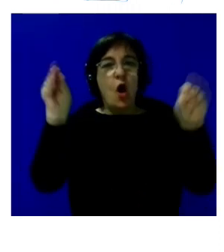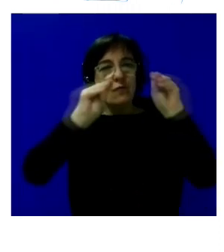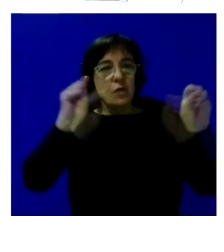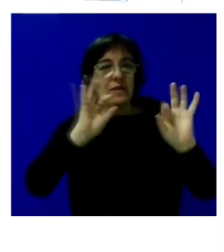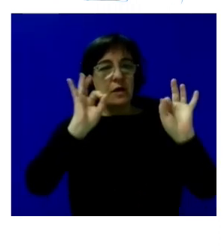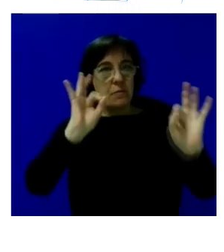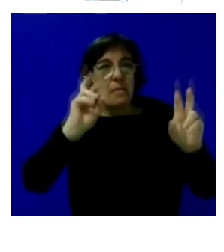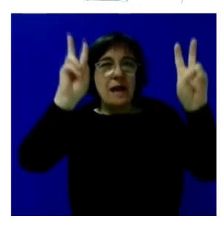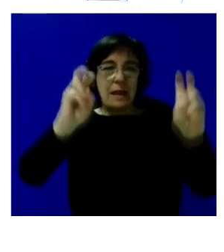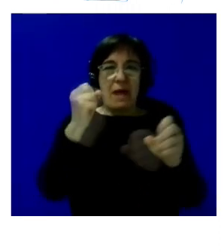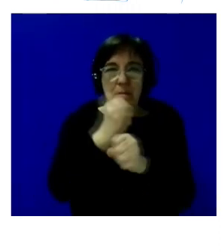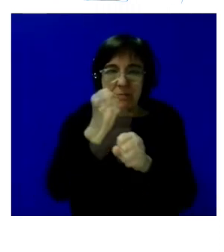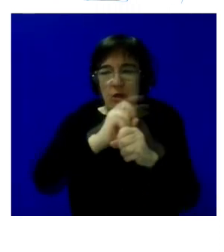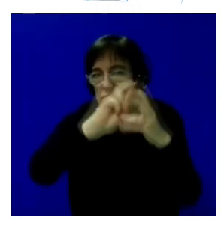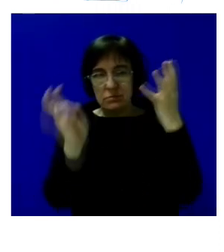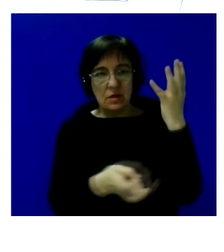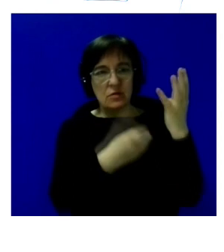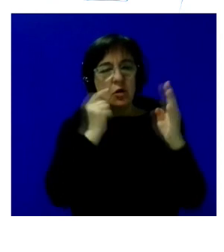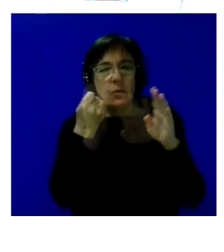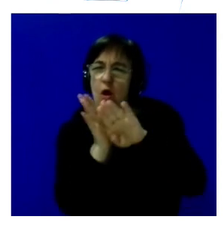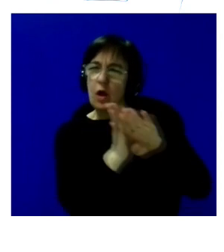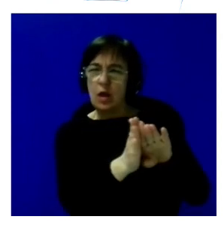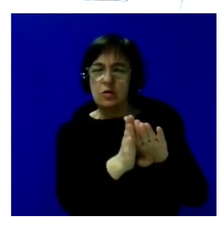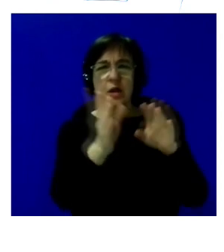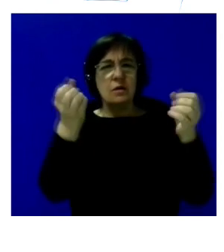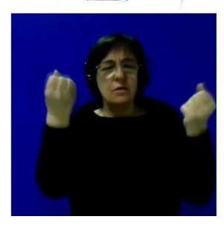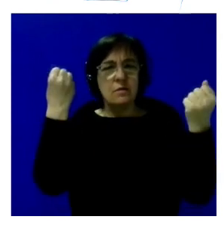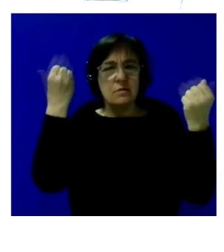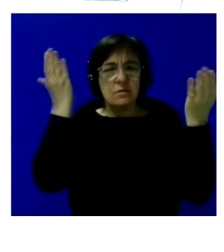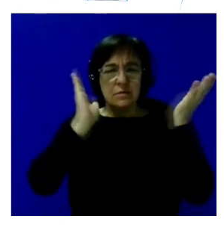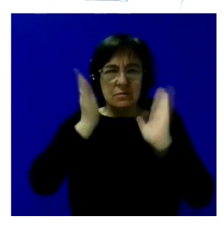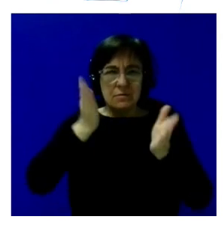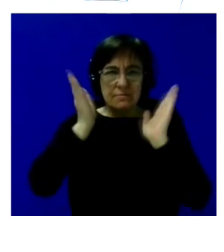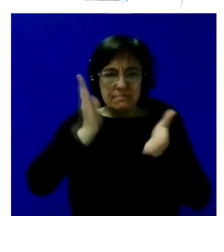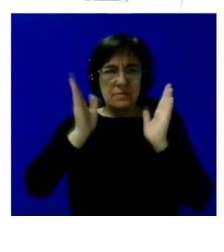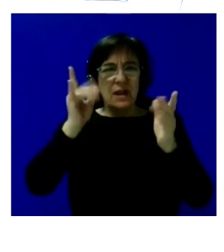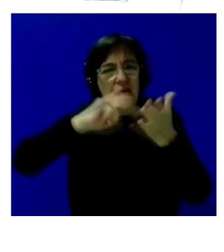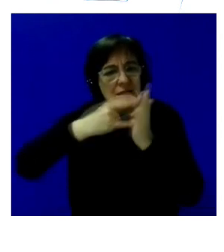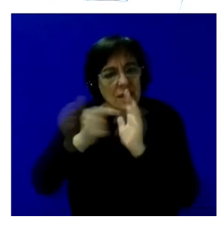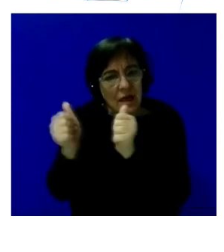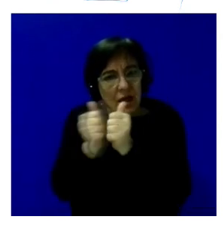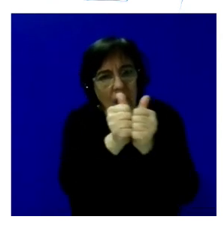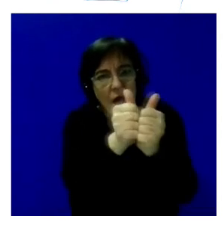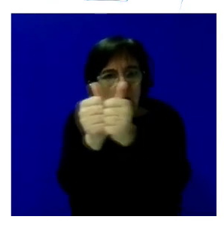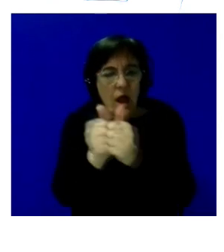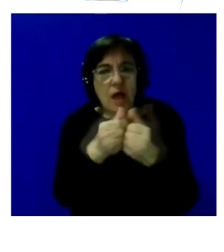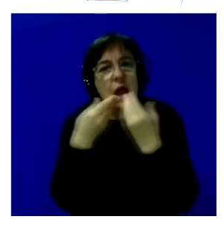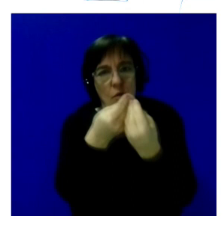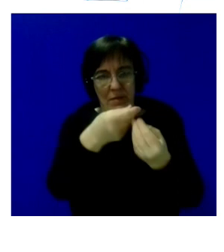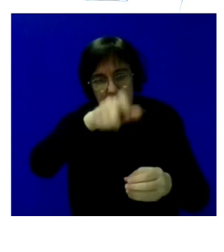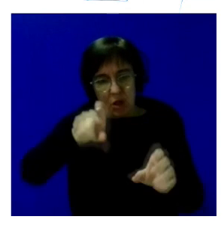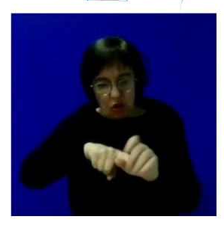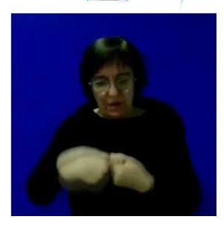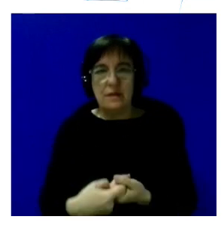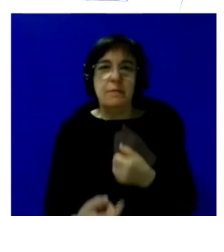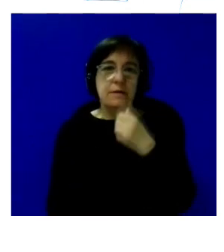de empleo o de todo tipo dejamos de lado los entrenamientos a los que de los técnicos y las técnicas que acompañaban a los participantes